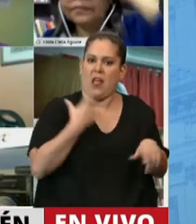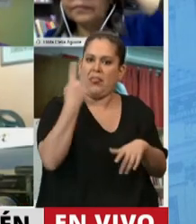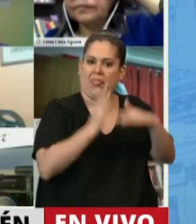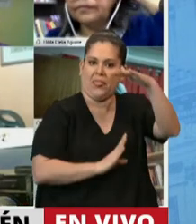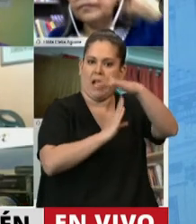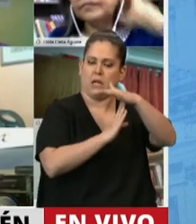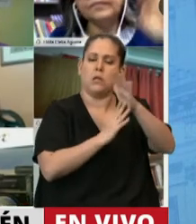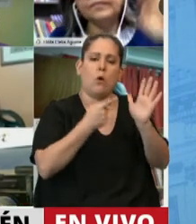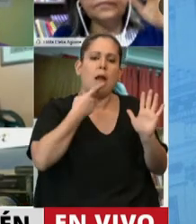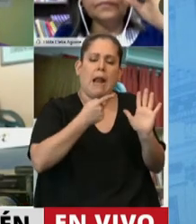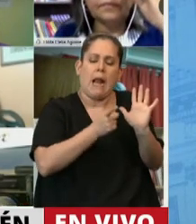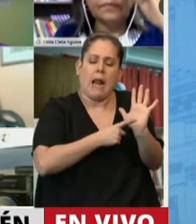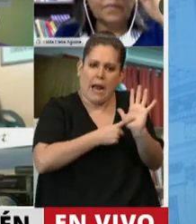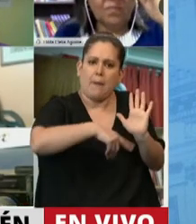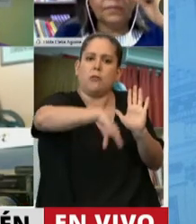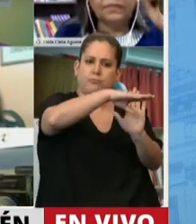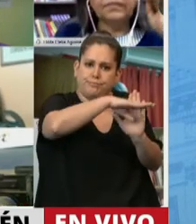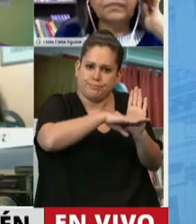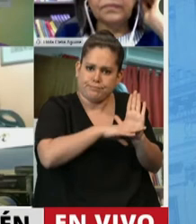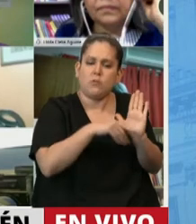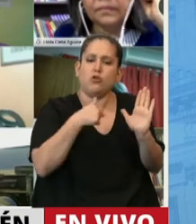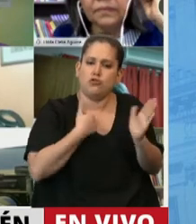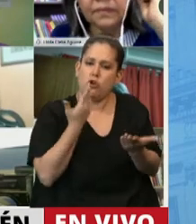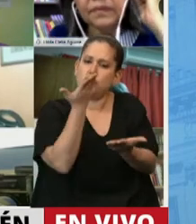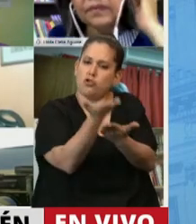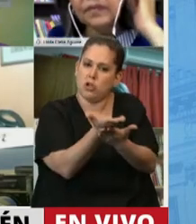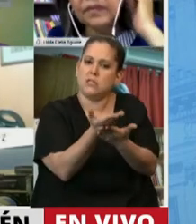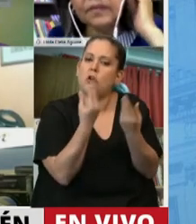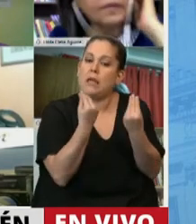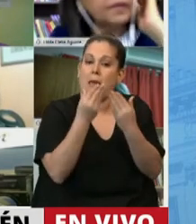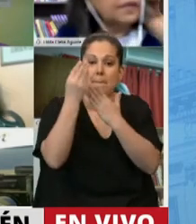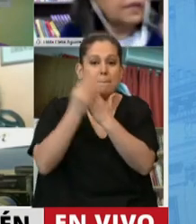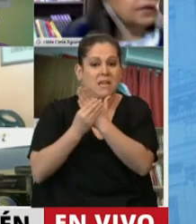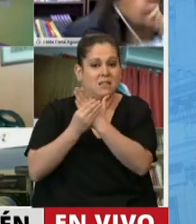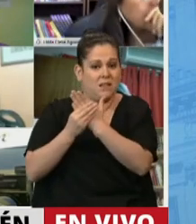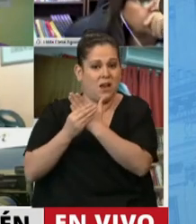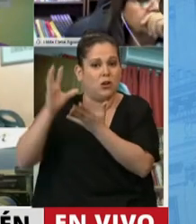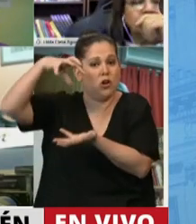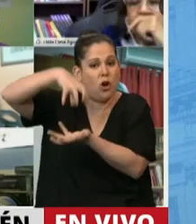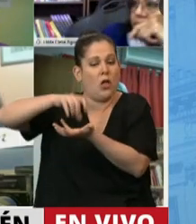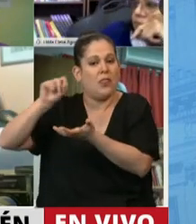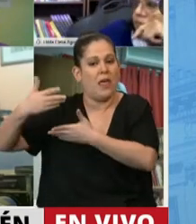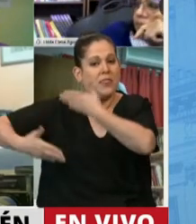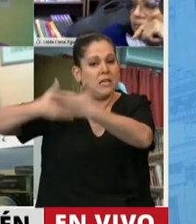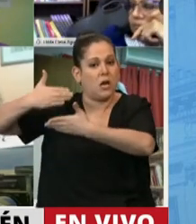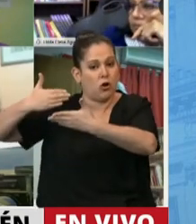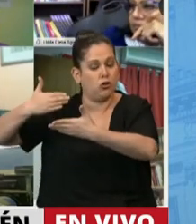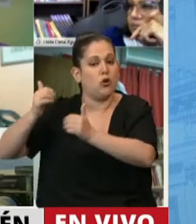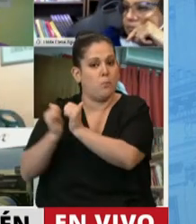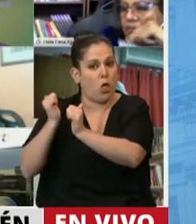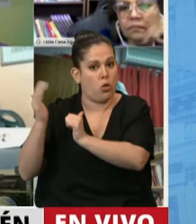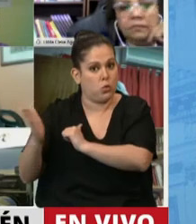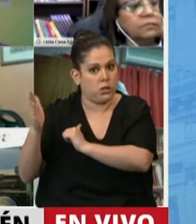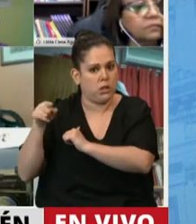reglamentación. En este sentido, solicito que el Ministerio de Desarrollo Productivo, como autoridad de